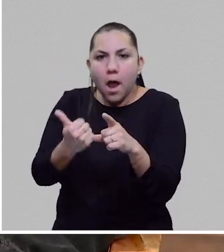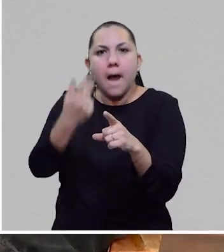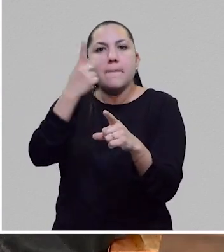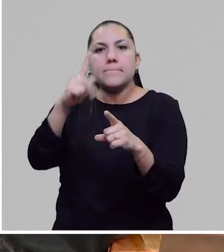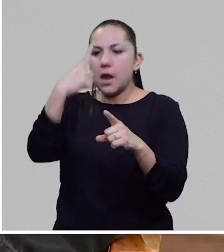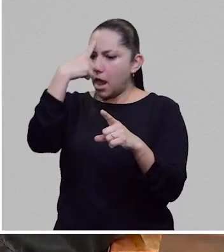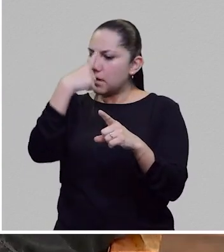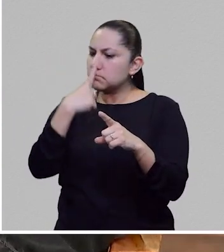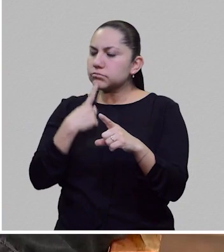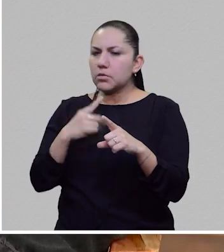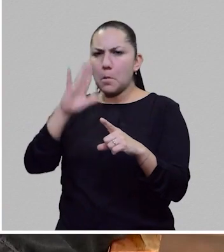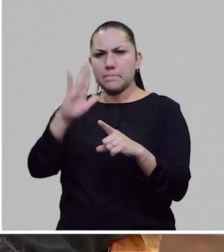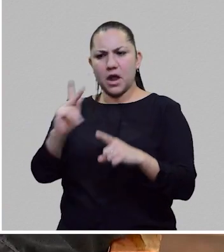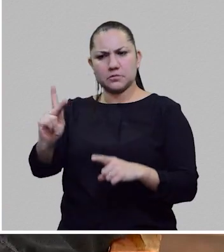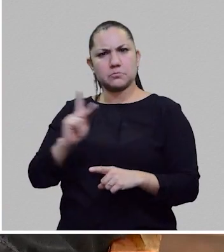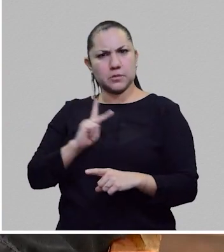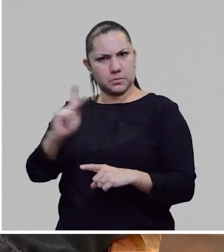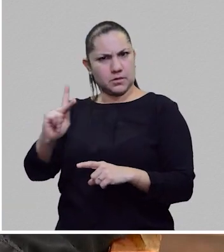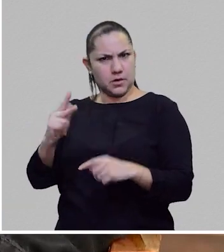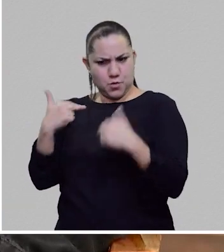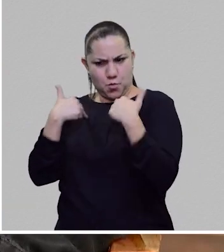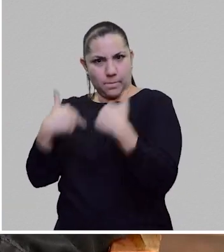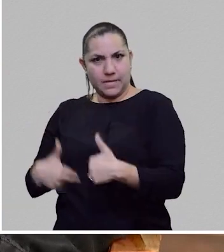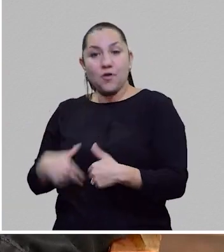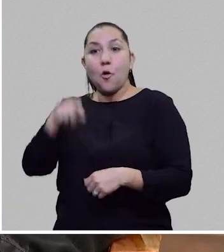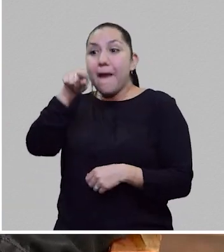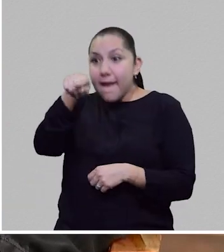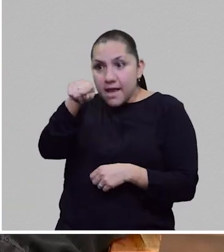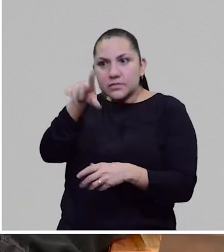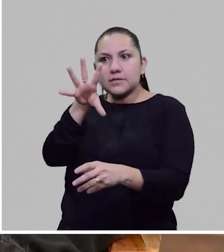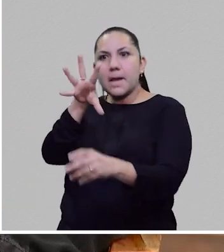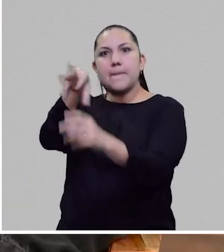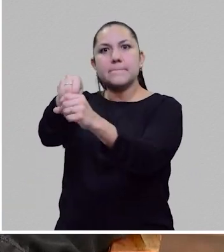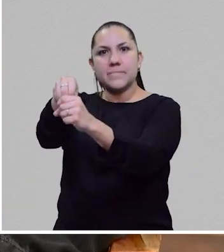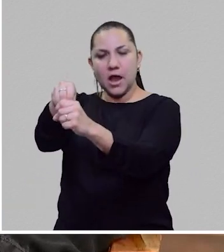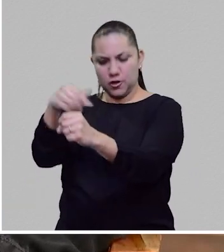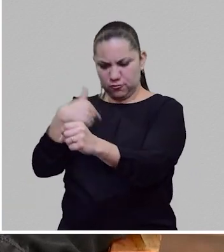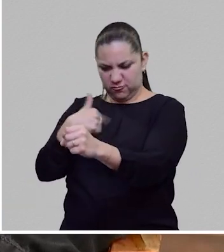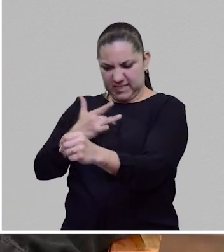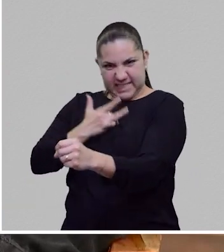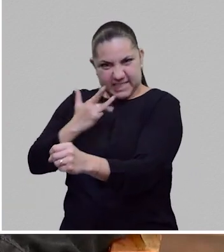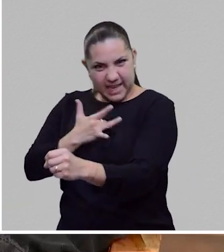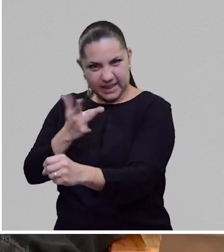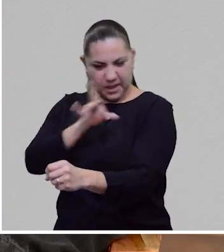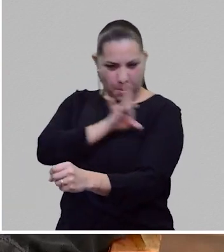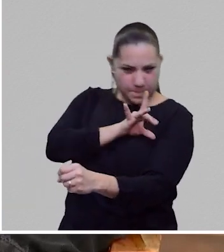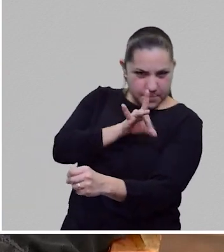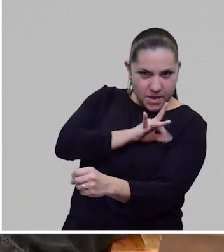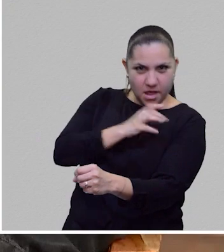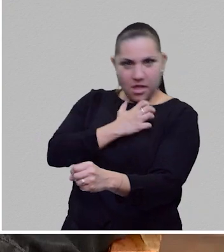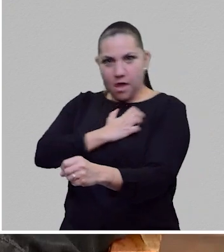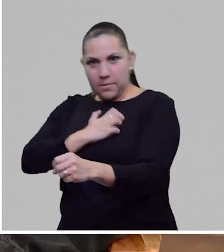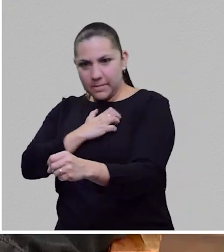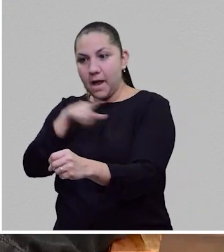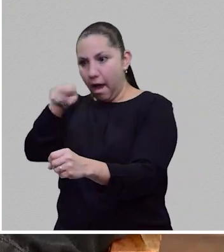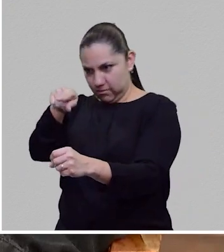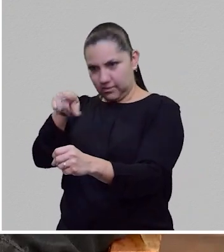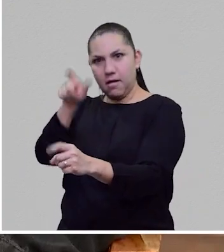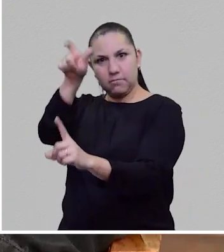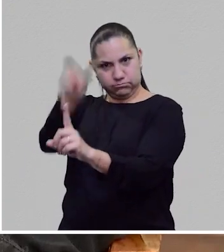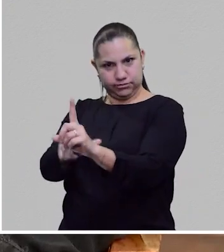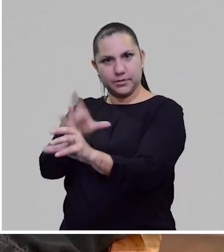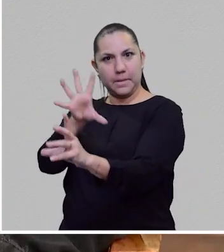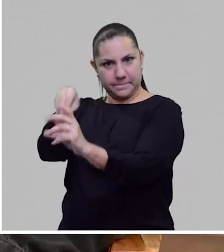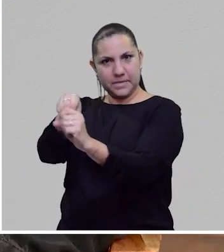nuestros anhelos y nuestros terrores. O sea, después de Frankenstein pienso, la siguiente parada literaria para mí es